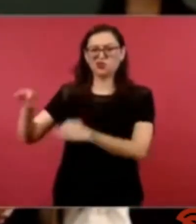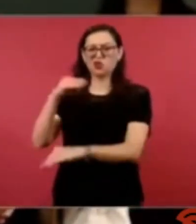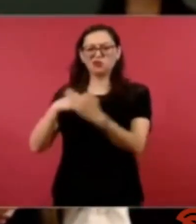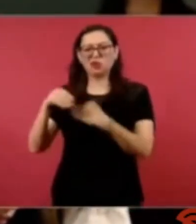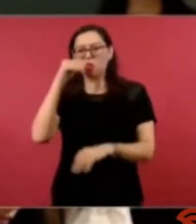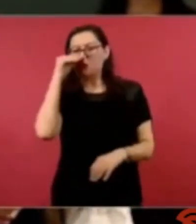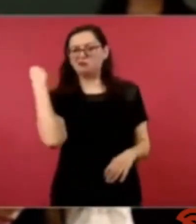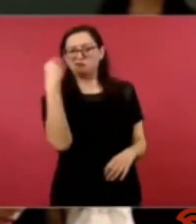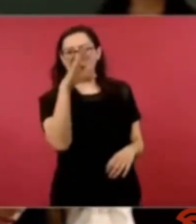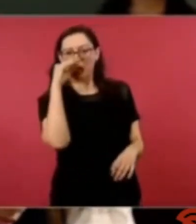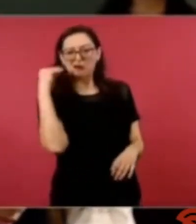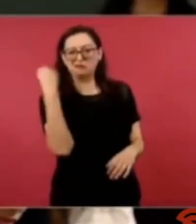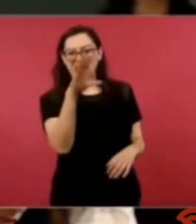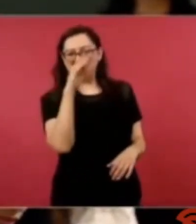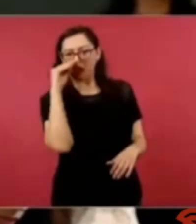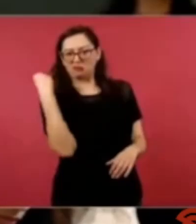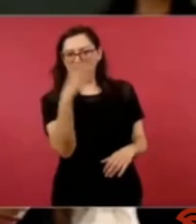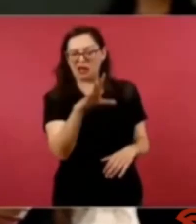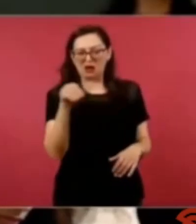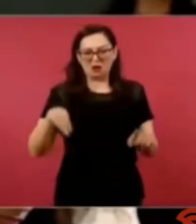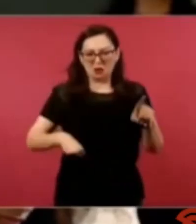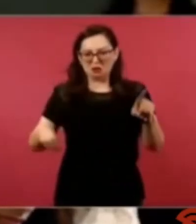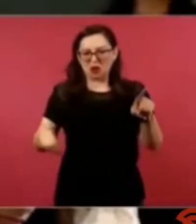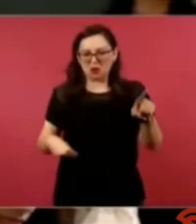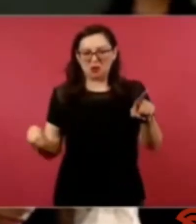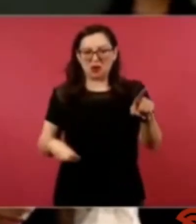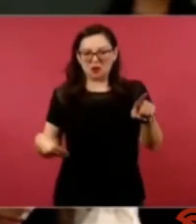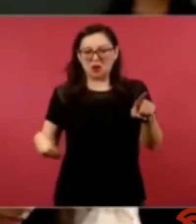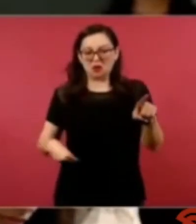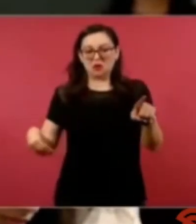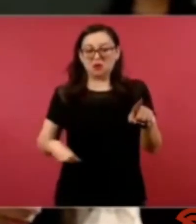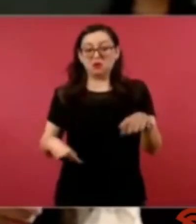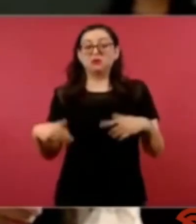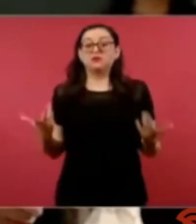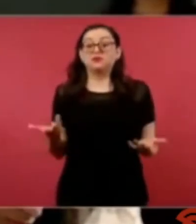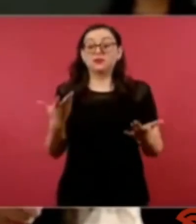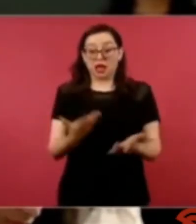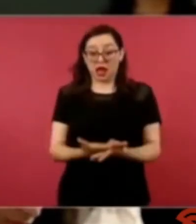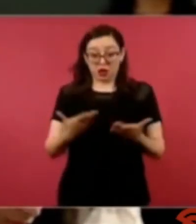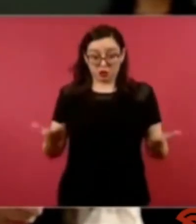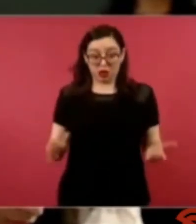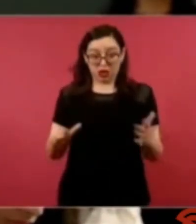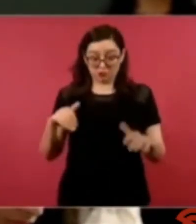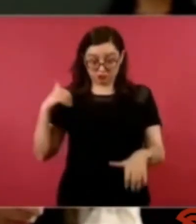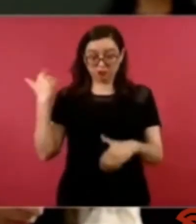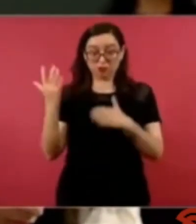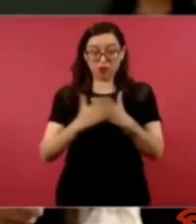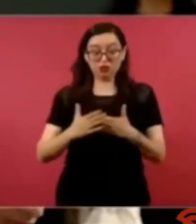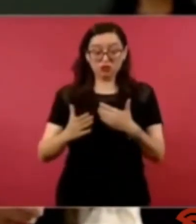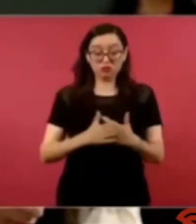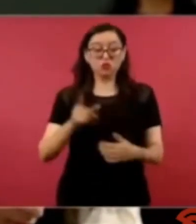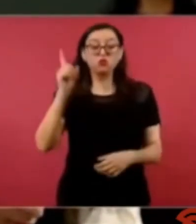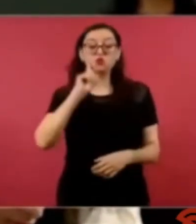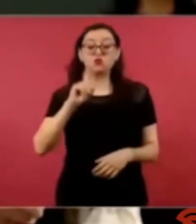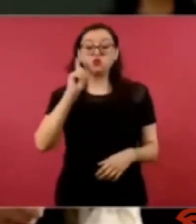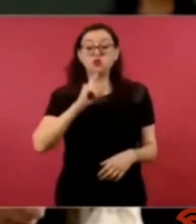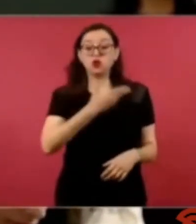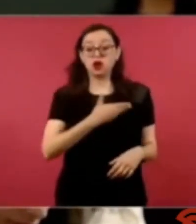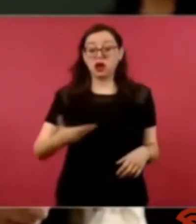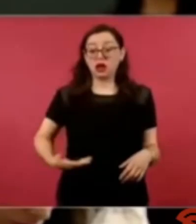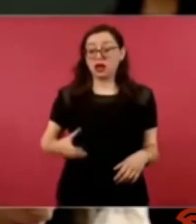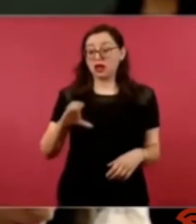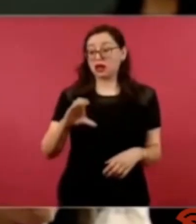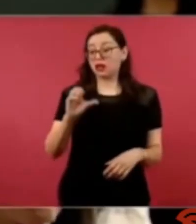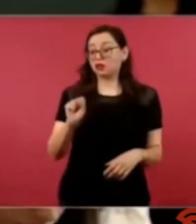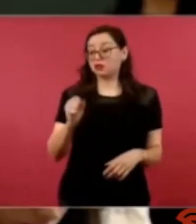campaña con la doctora la presidenta electa Claudia Sheinbaum en una campaña constante